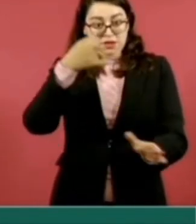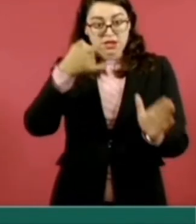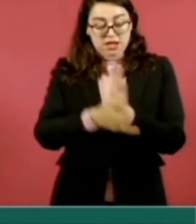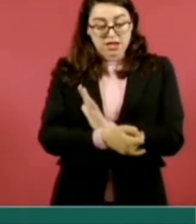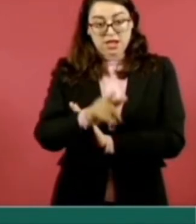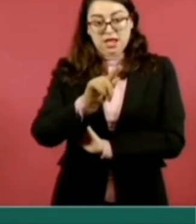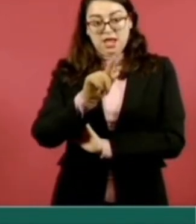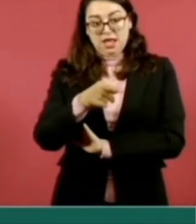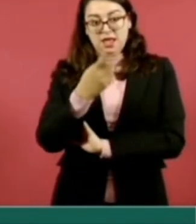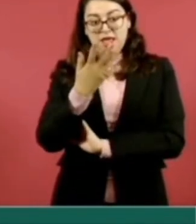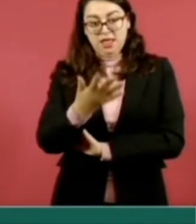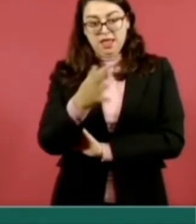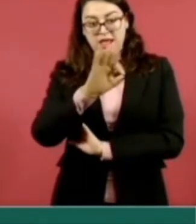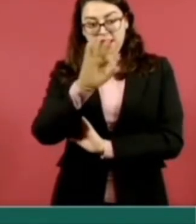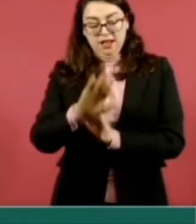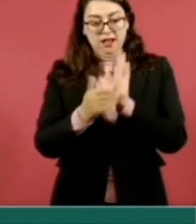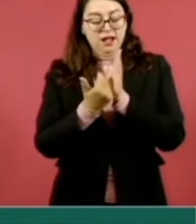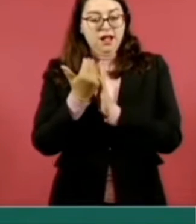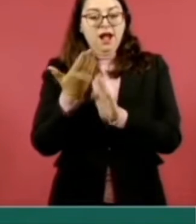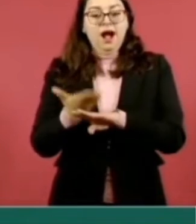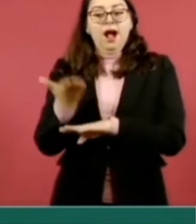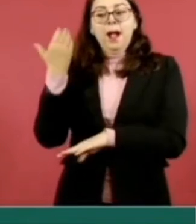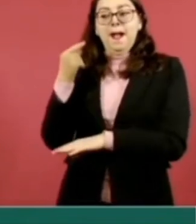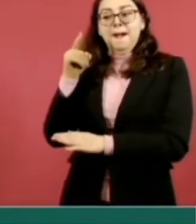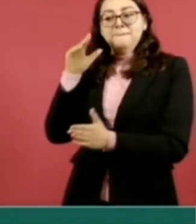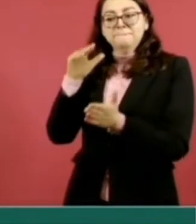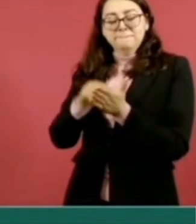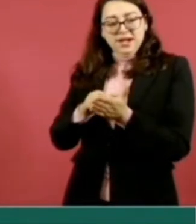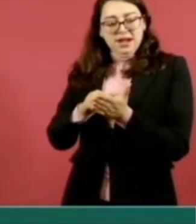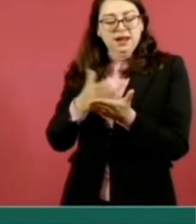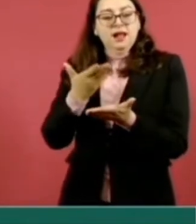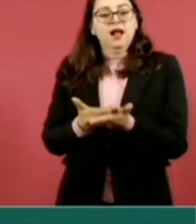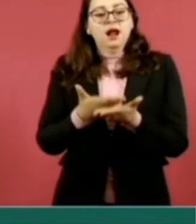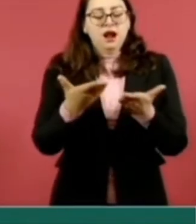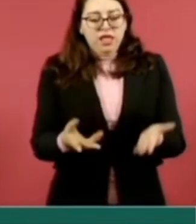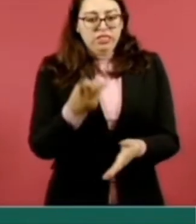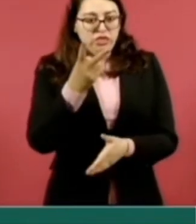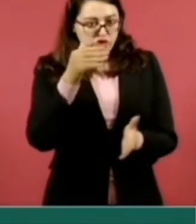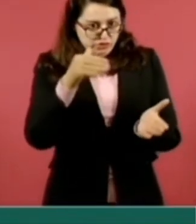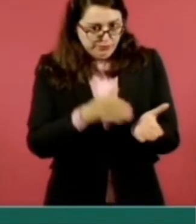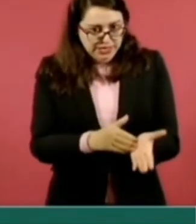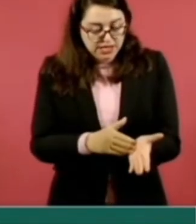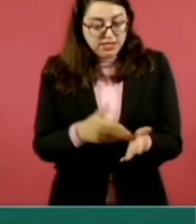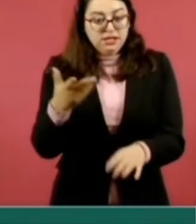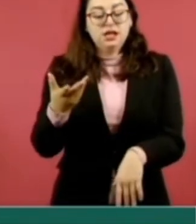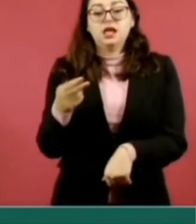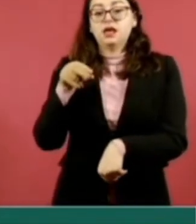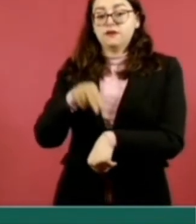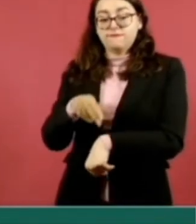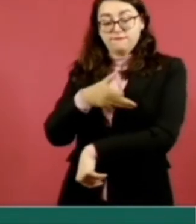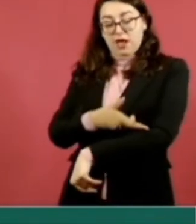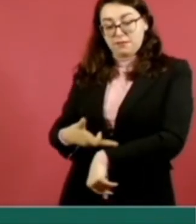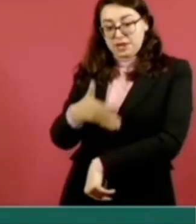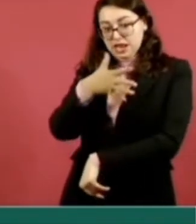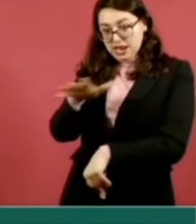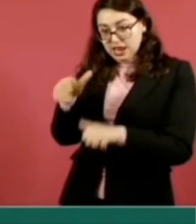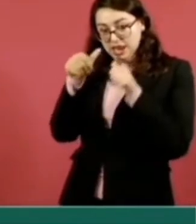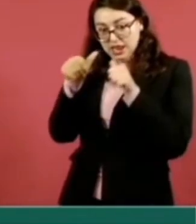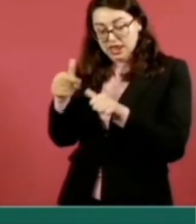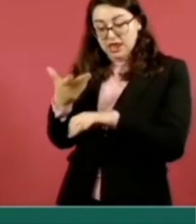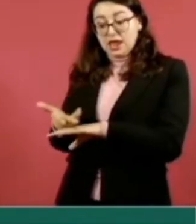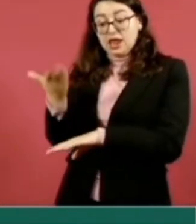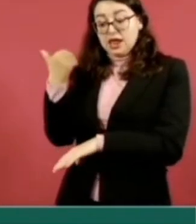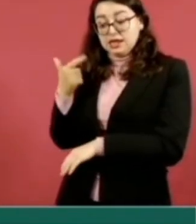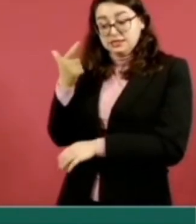por ciento, de 1 mil 232 a 2 mil 156. La consulta de medicina familiar también creció de 7